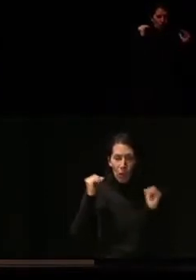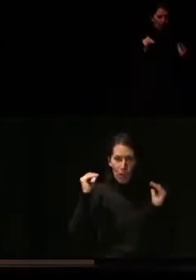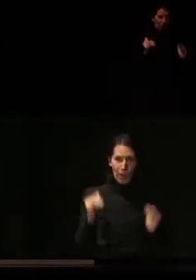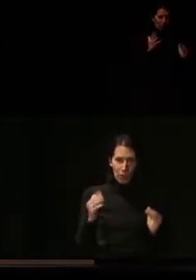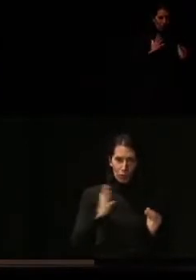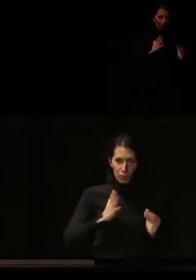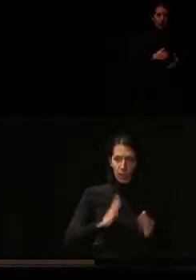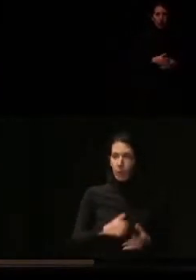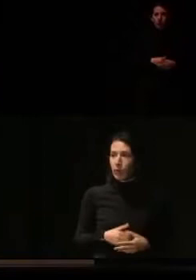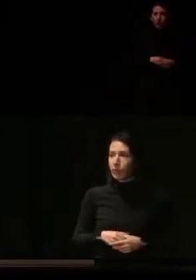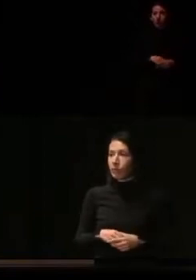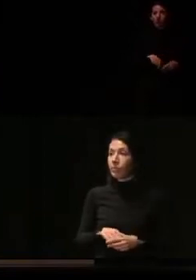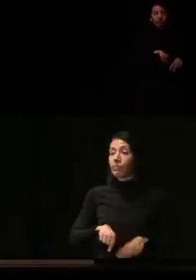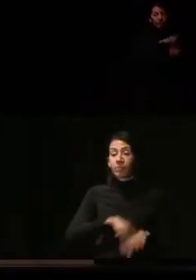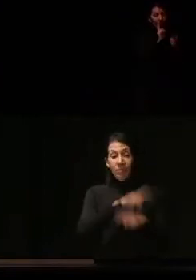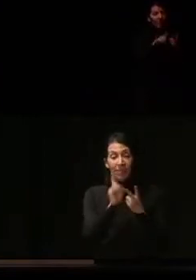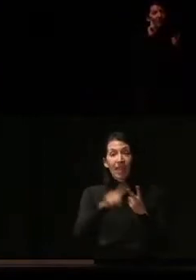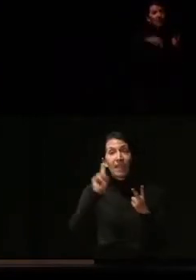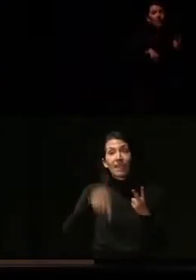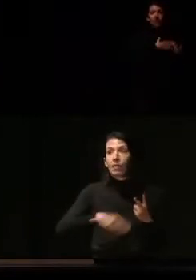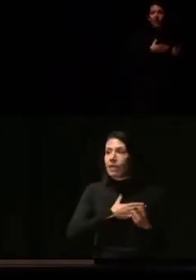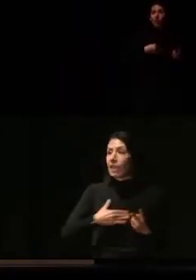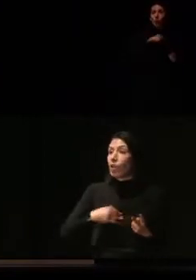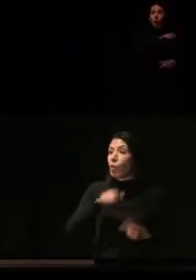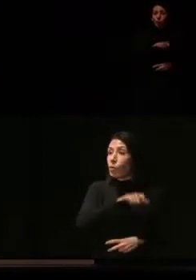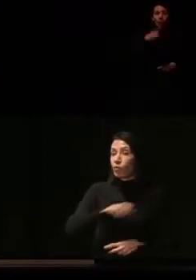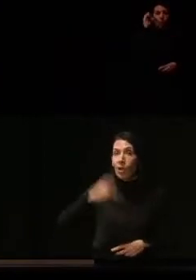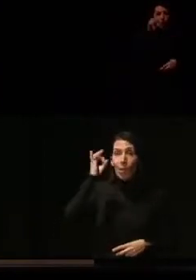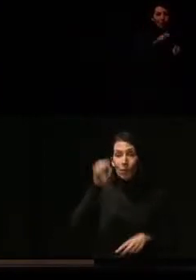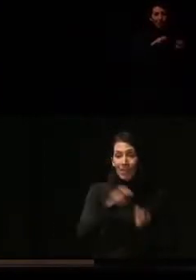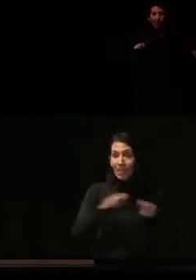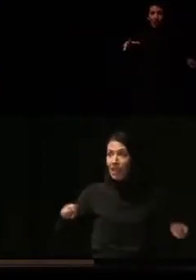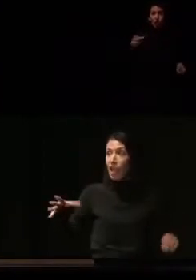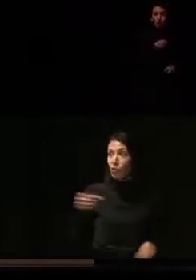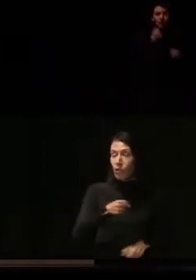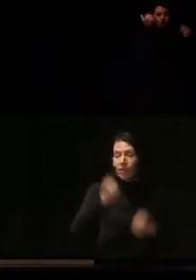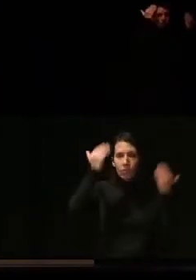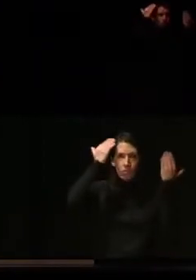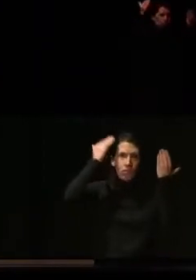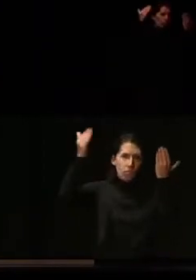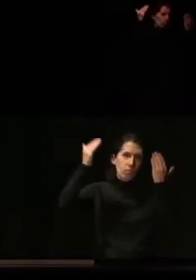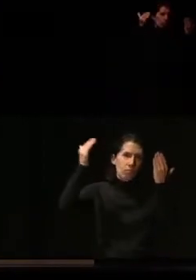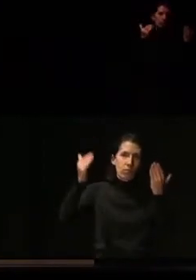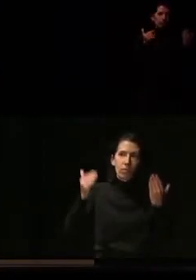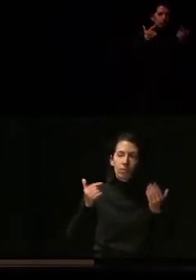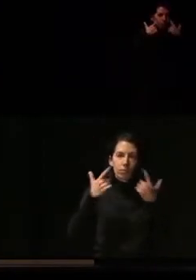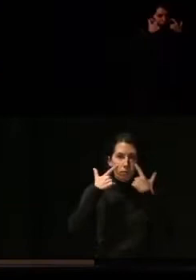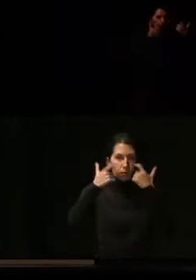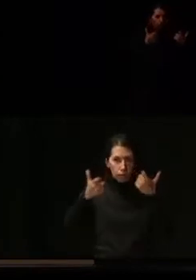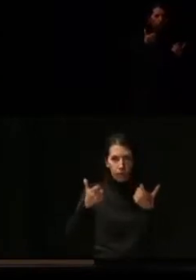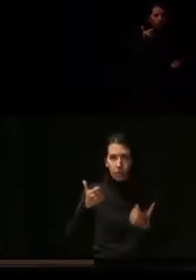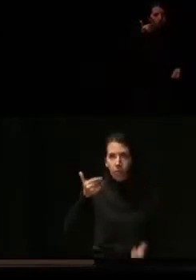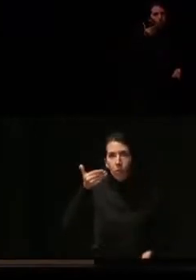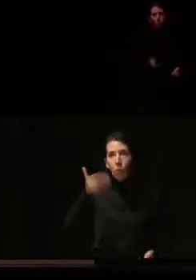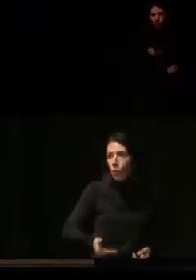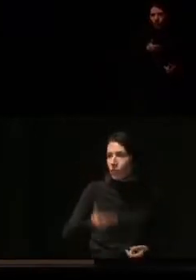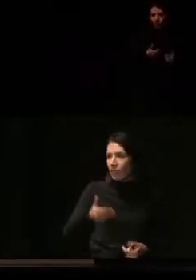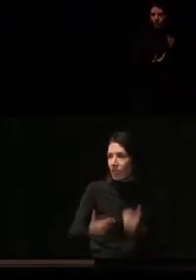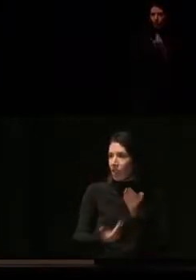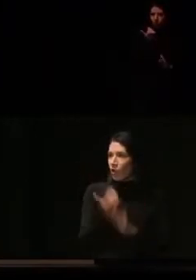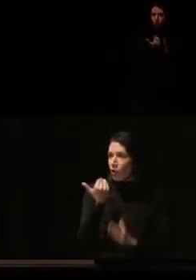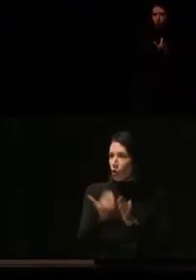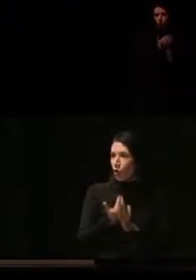Y después felicitar a todos los ponentes, porque se ve lo importante de estas